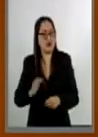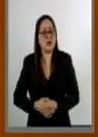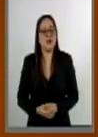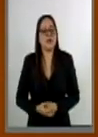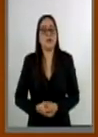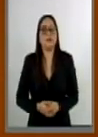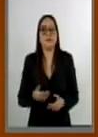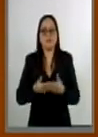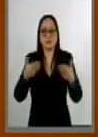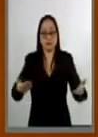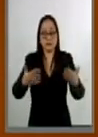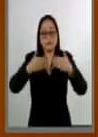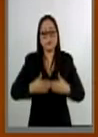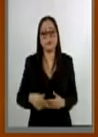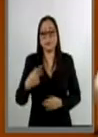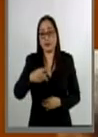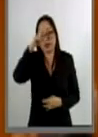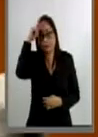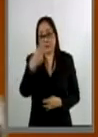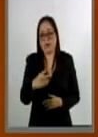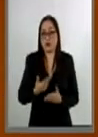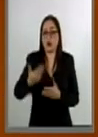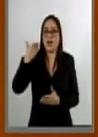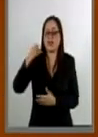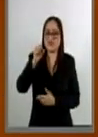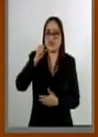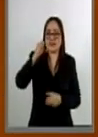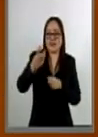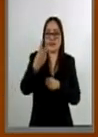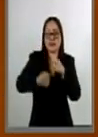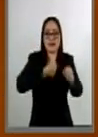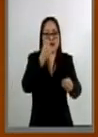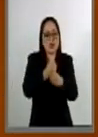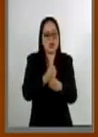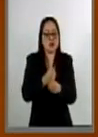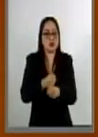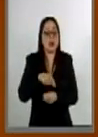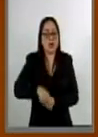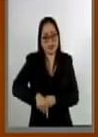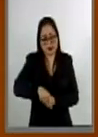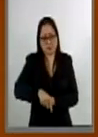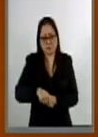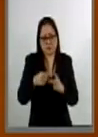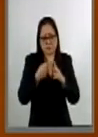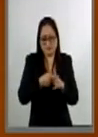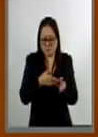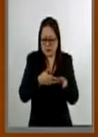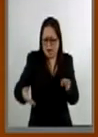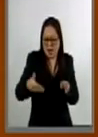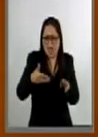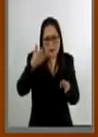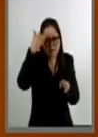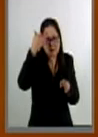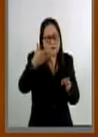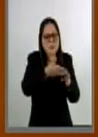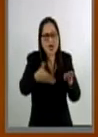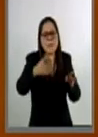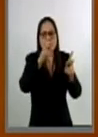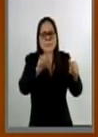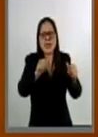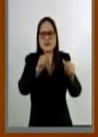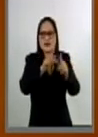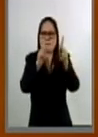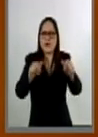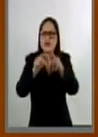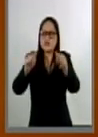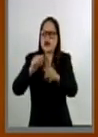Ahora bien, nuestro país desde hace 63 años está viviendo tiempos de paz en relación con la comunidad internacional,